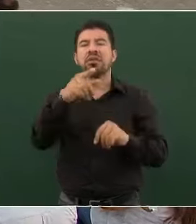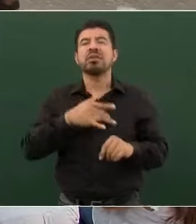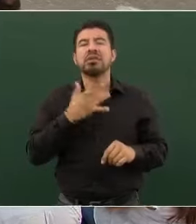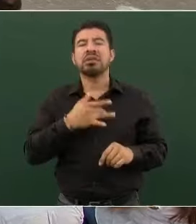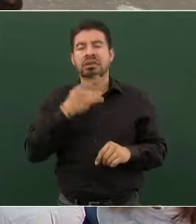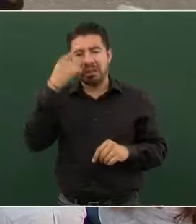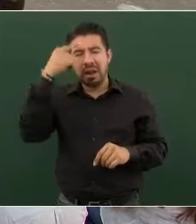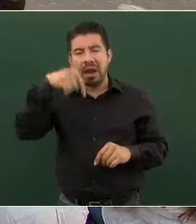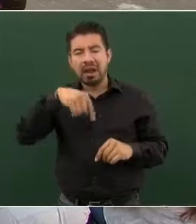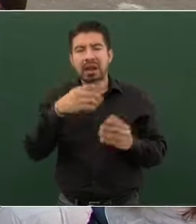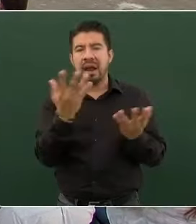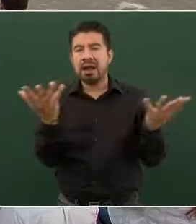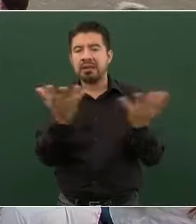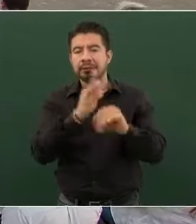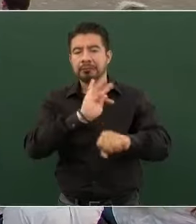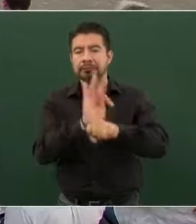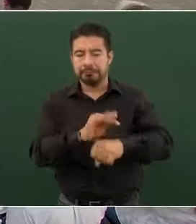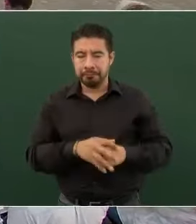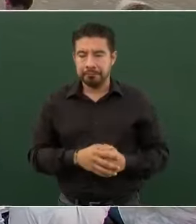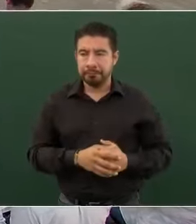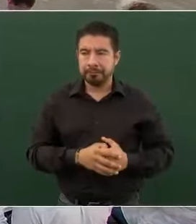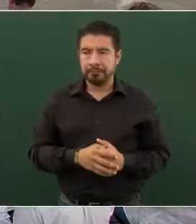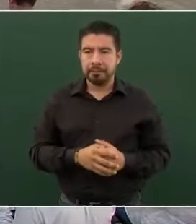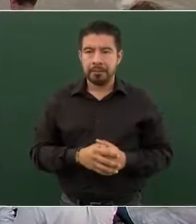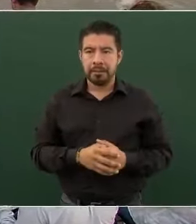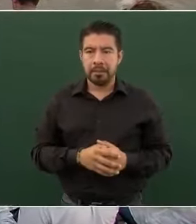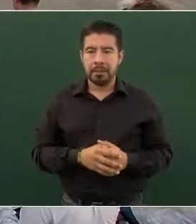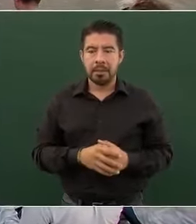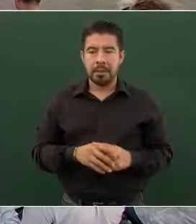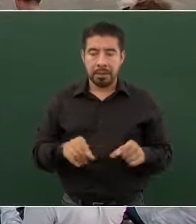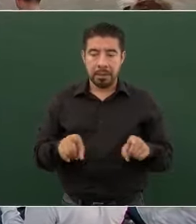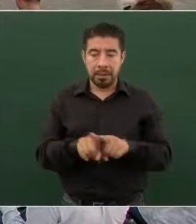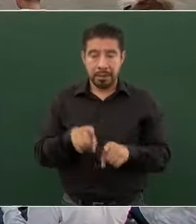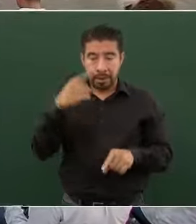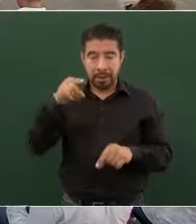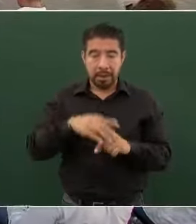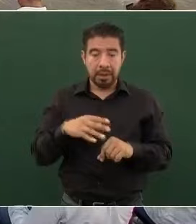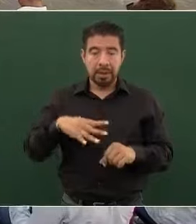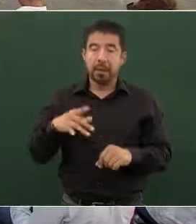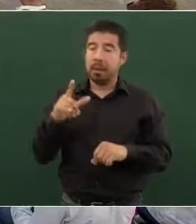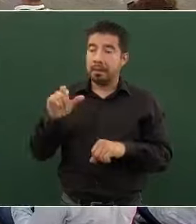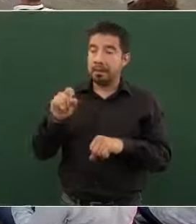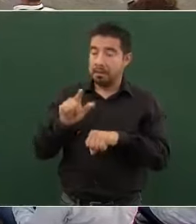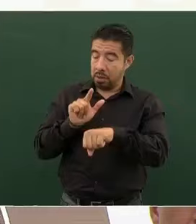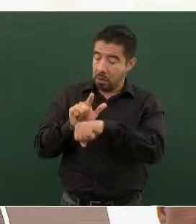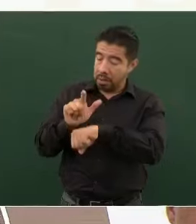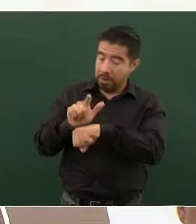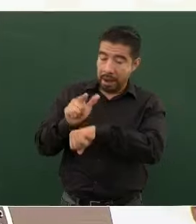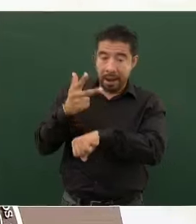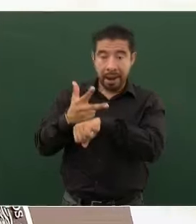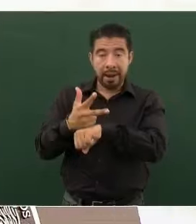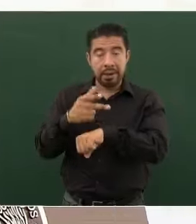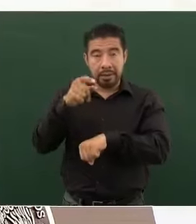celebro que los hermanos guatemaltecos hayan